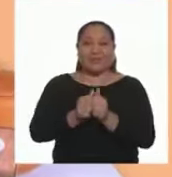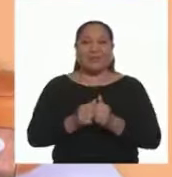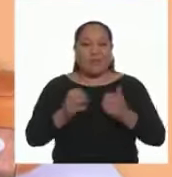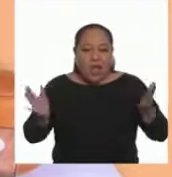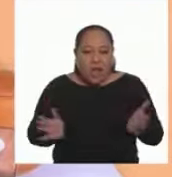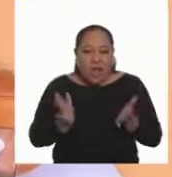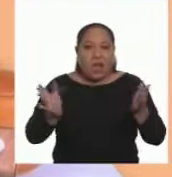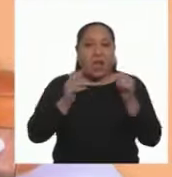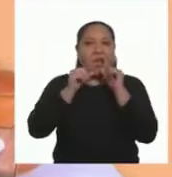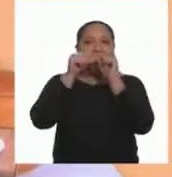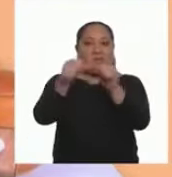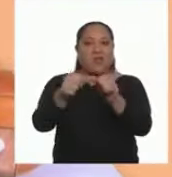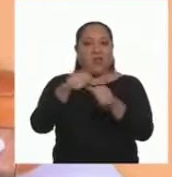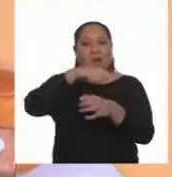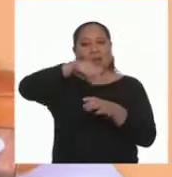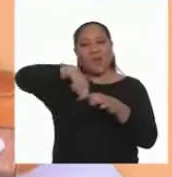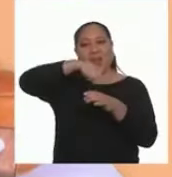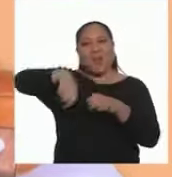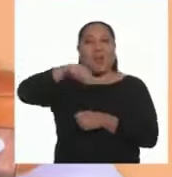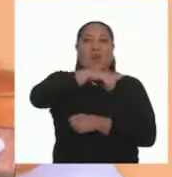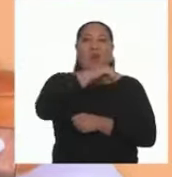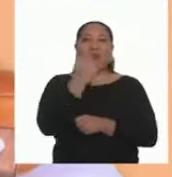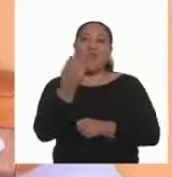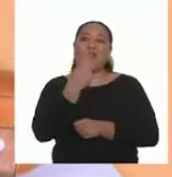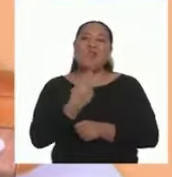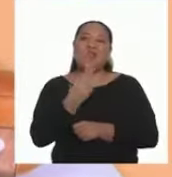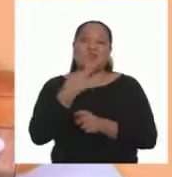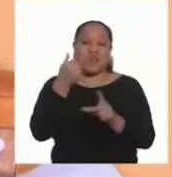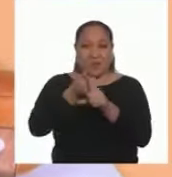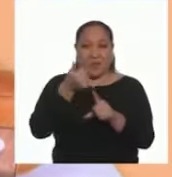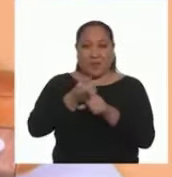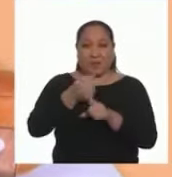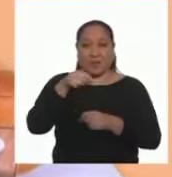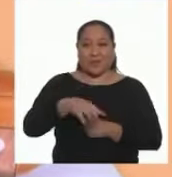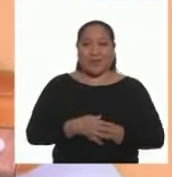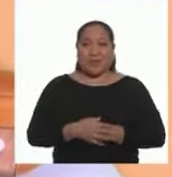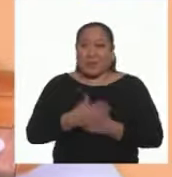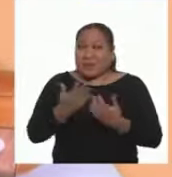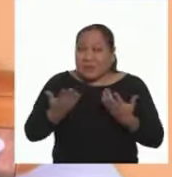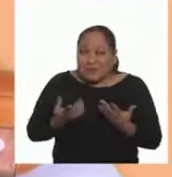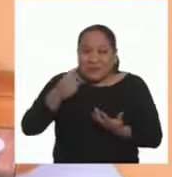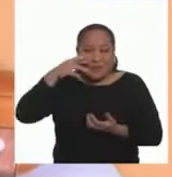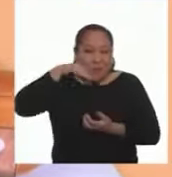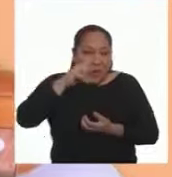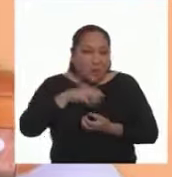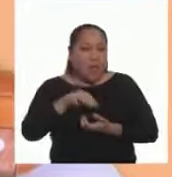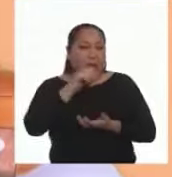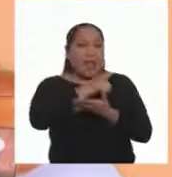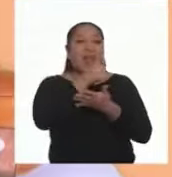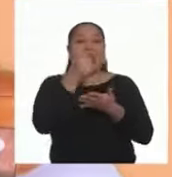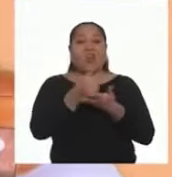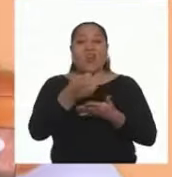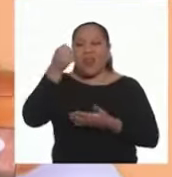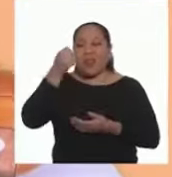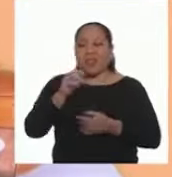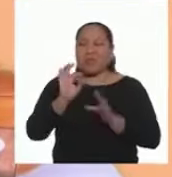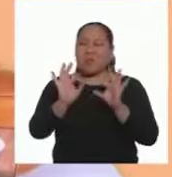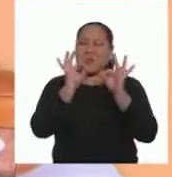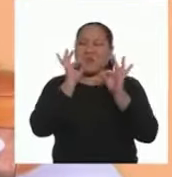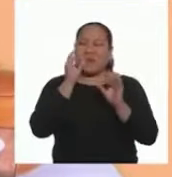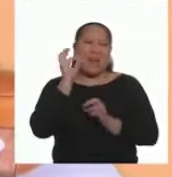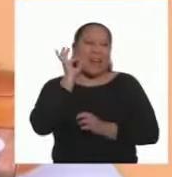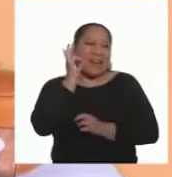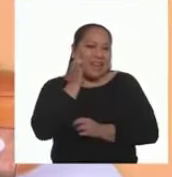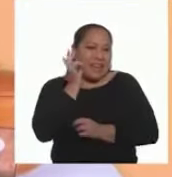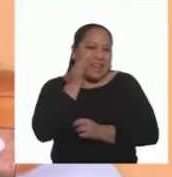preparado Juntos Alíentenle A seguir preparando Otros postres Típicos Memo El